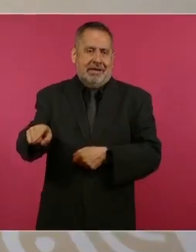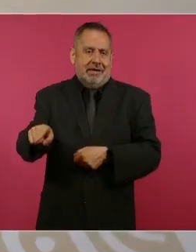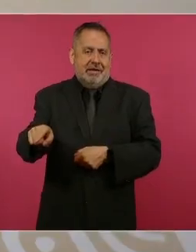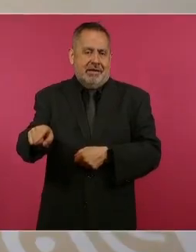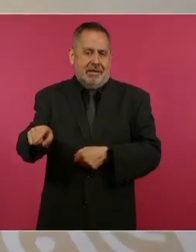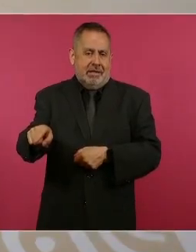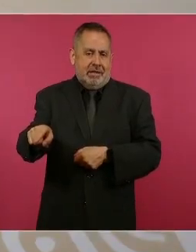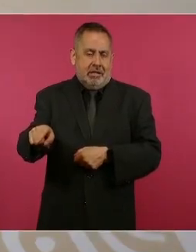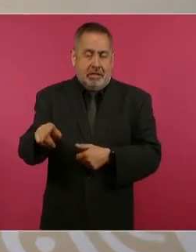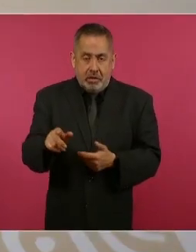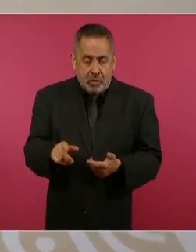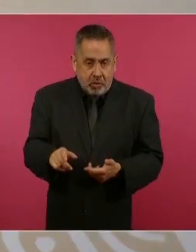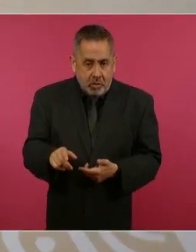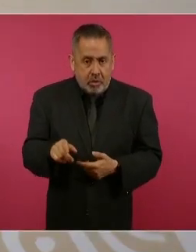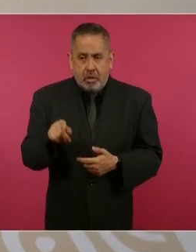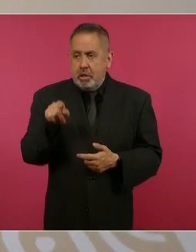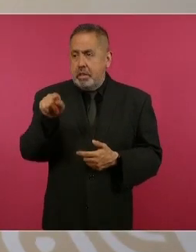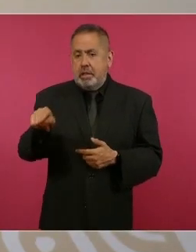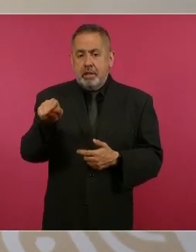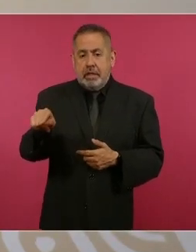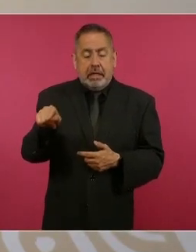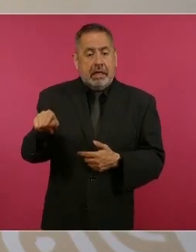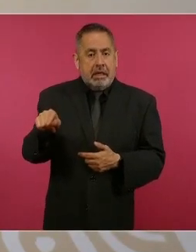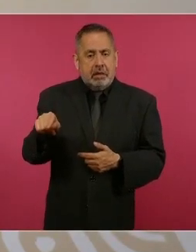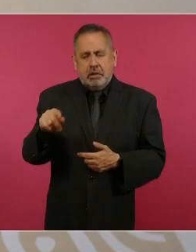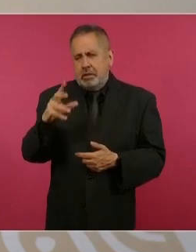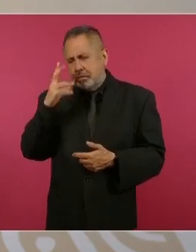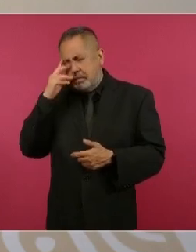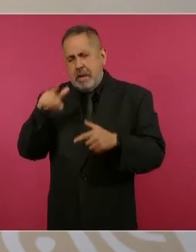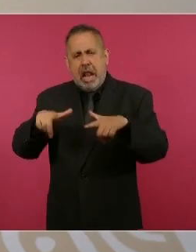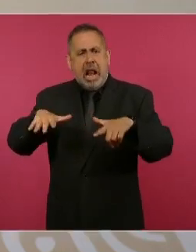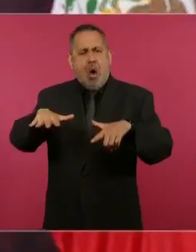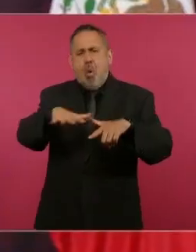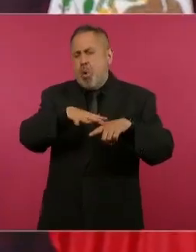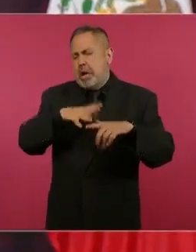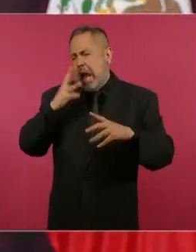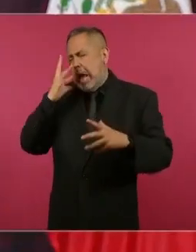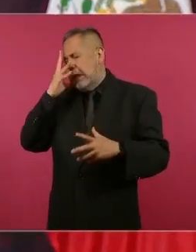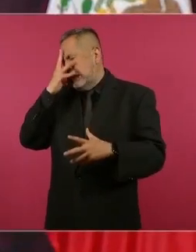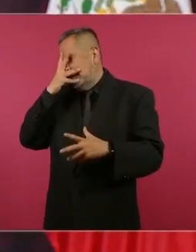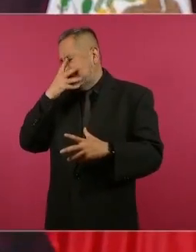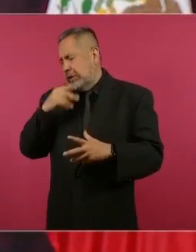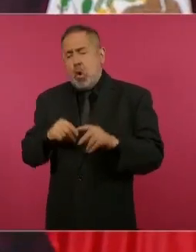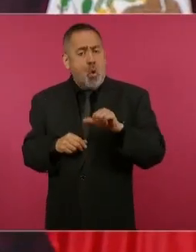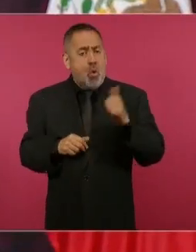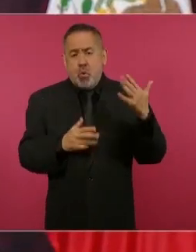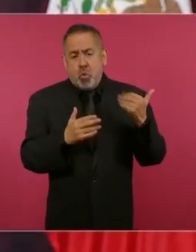¿Y dónde van a ver una laguna así?,